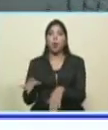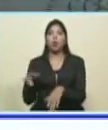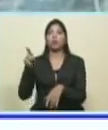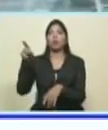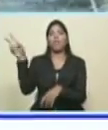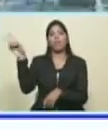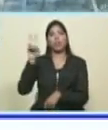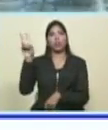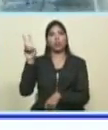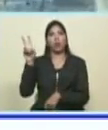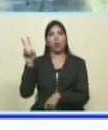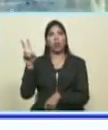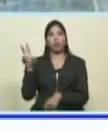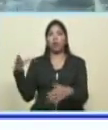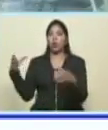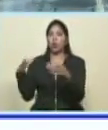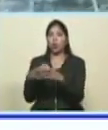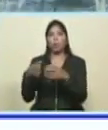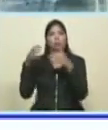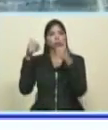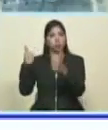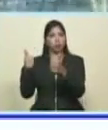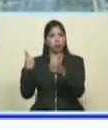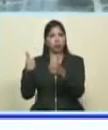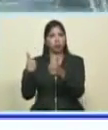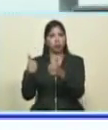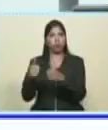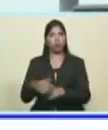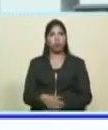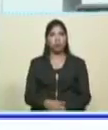bolivariana, por el equipo de la dignidad venezolana.